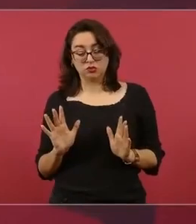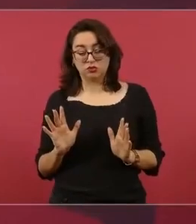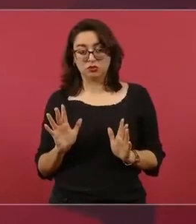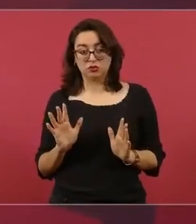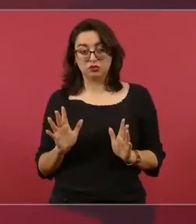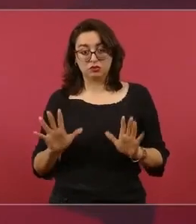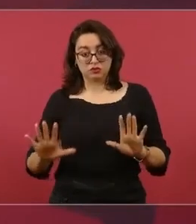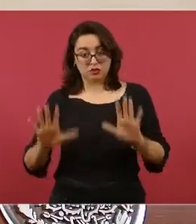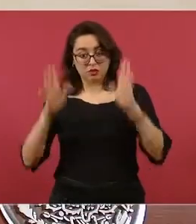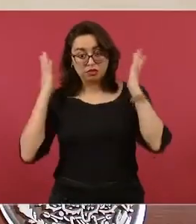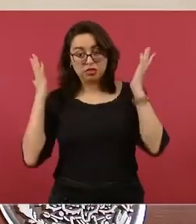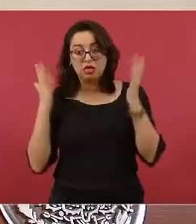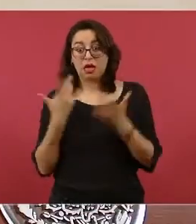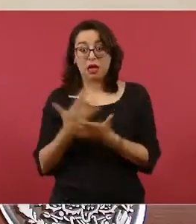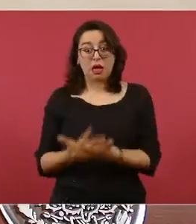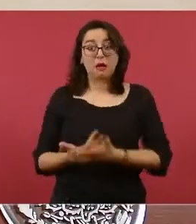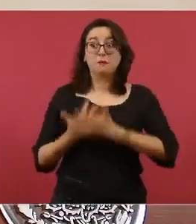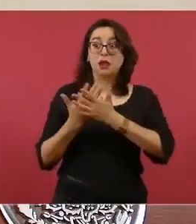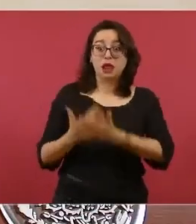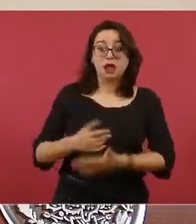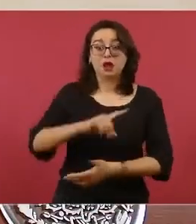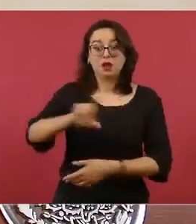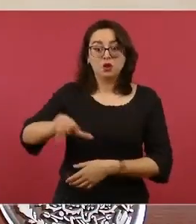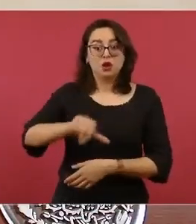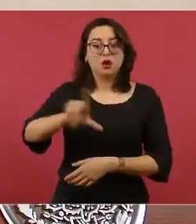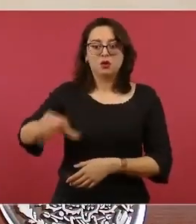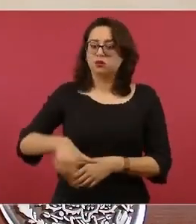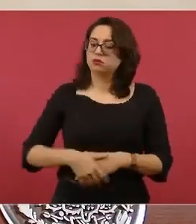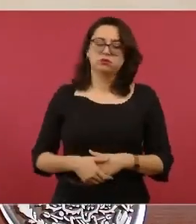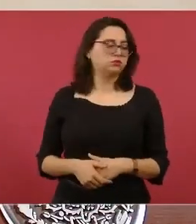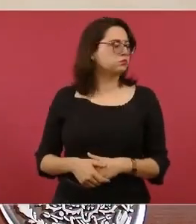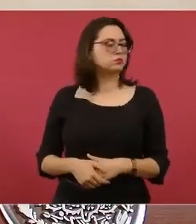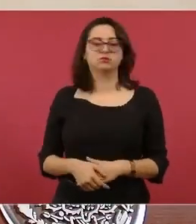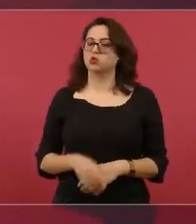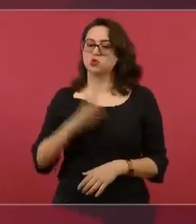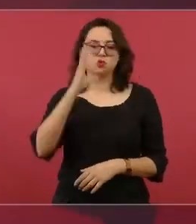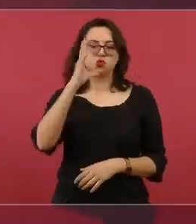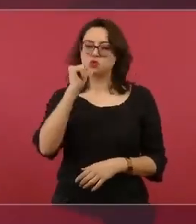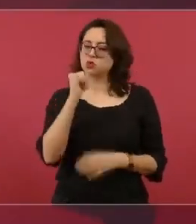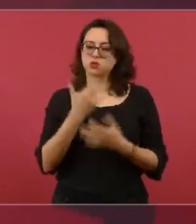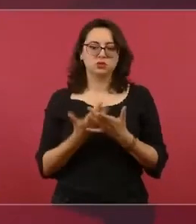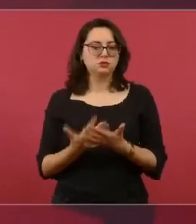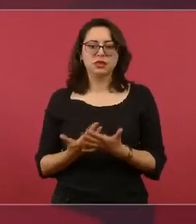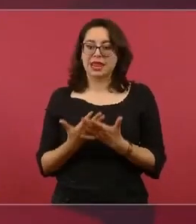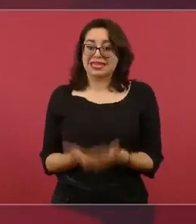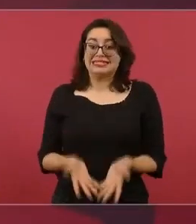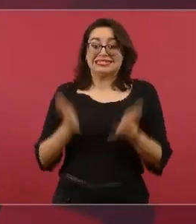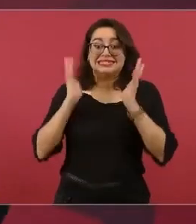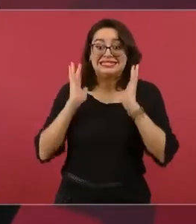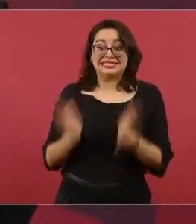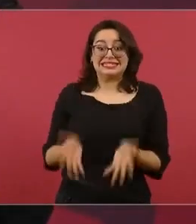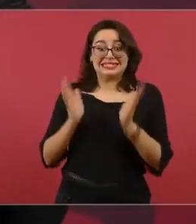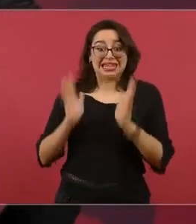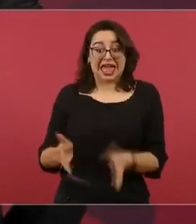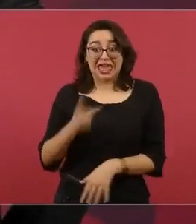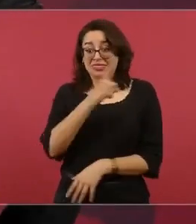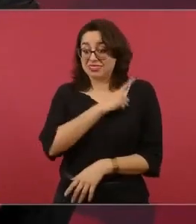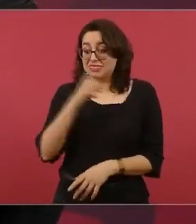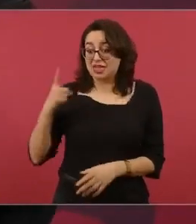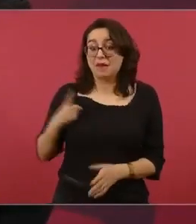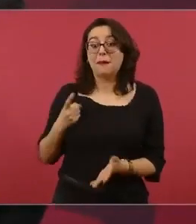Entonces, por eso no podemos esperar, porque ya, también contestando a tu pregunta, antes de que termine este año